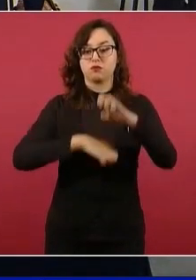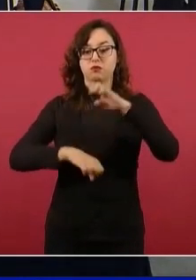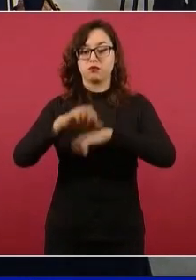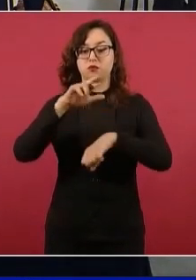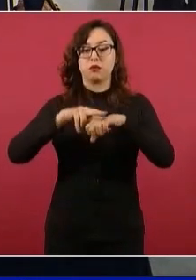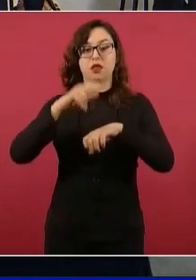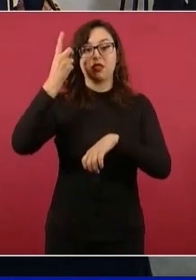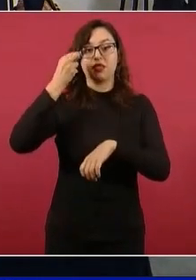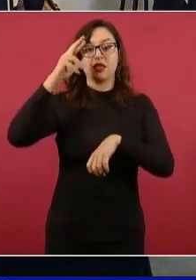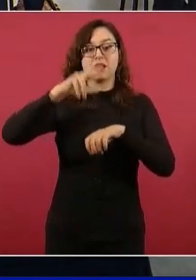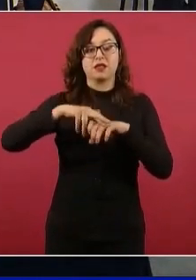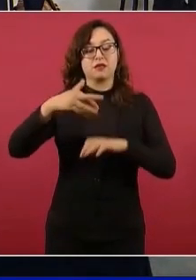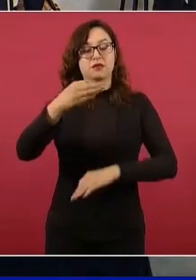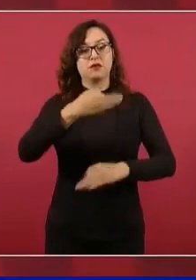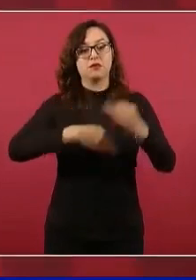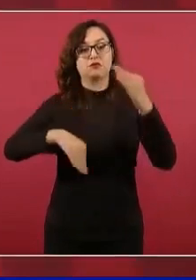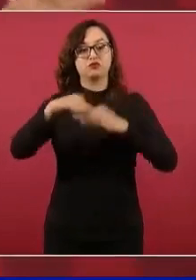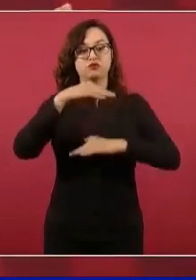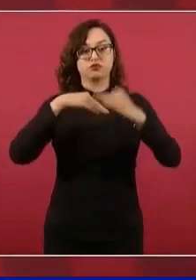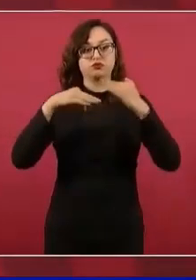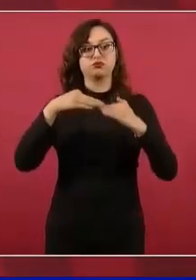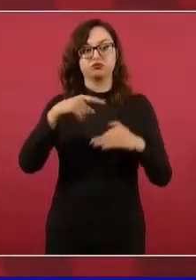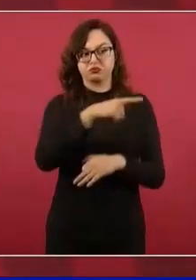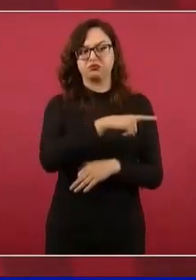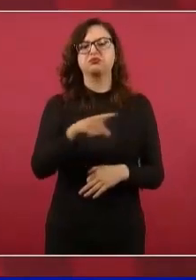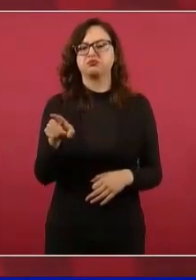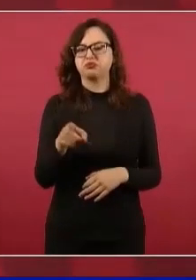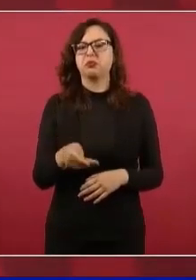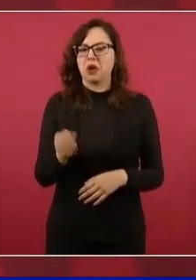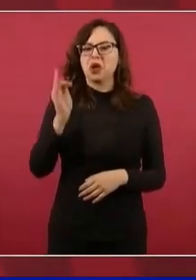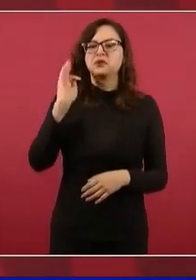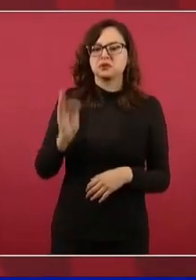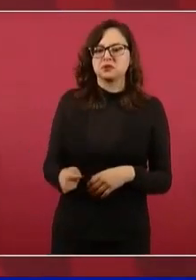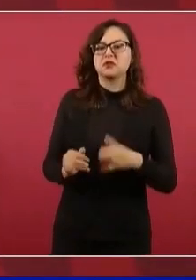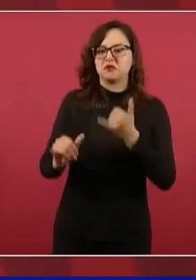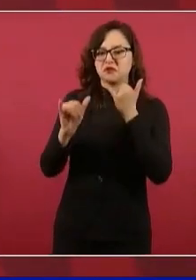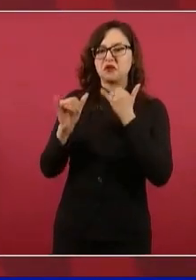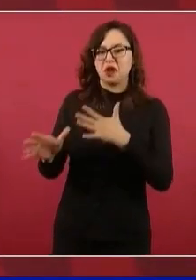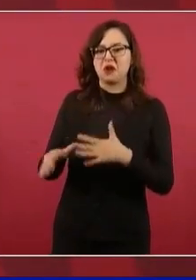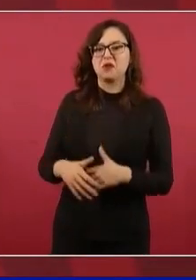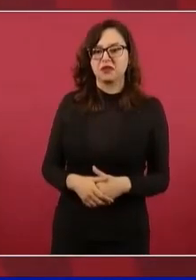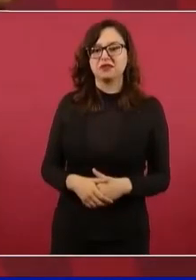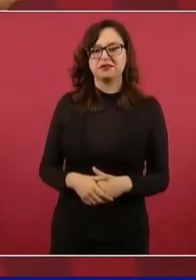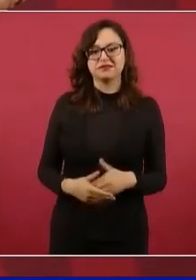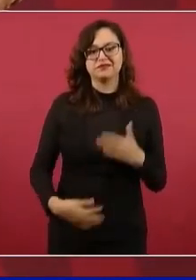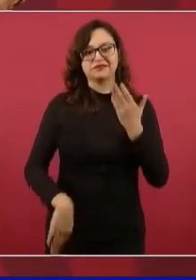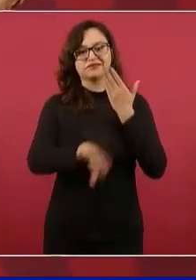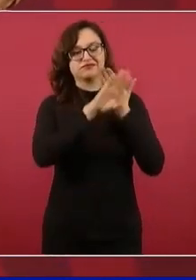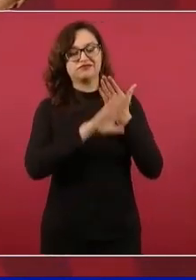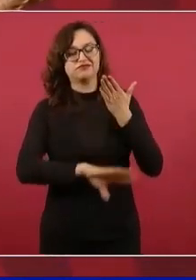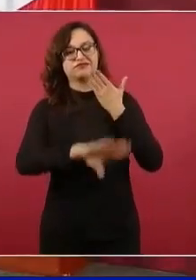directivos abiertamente en contra, los medios,